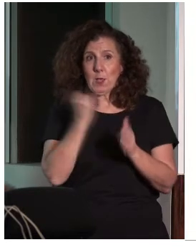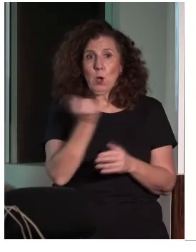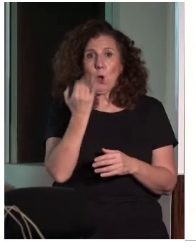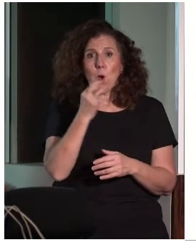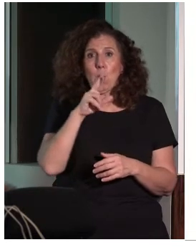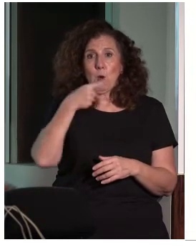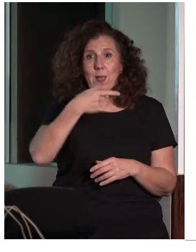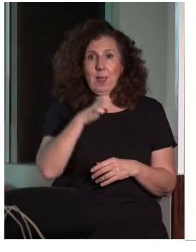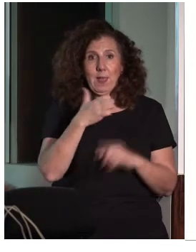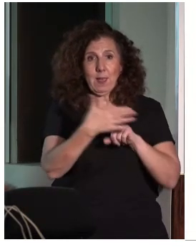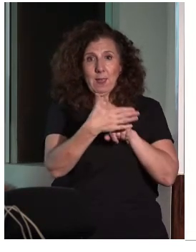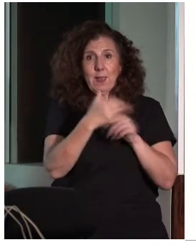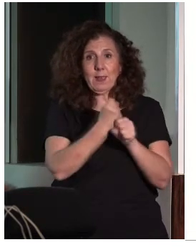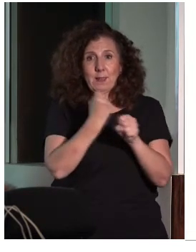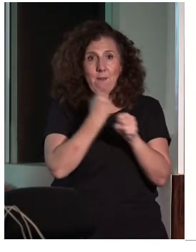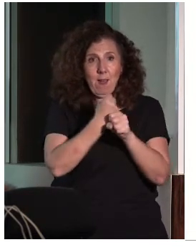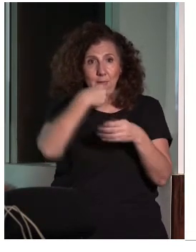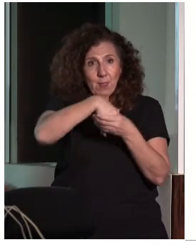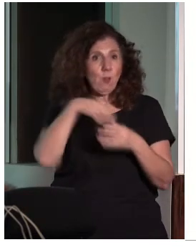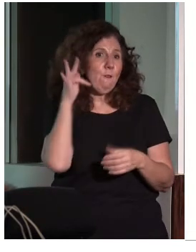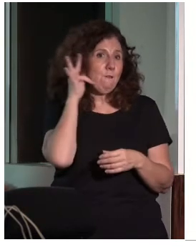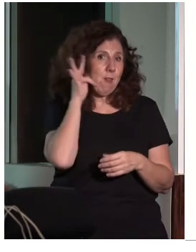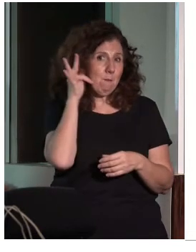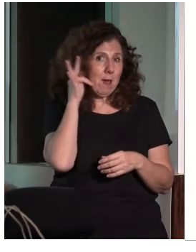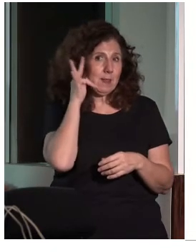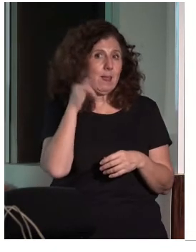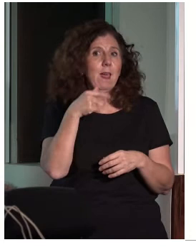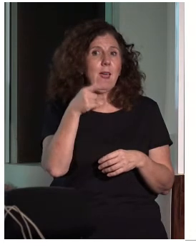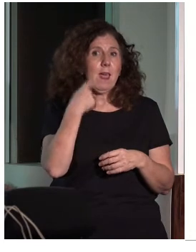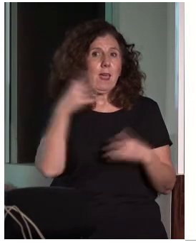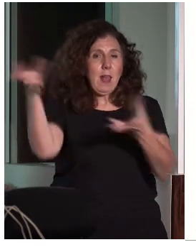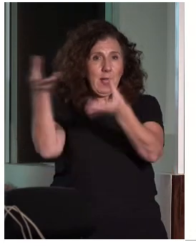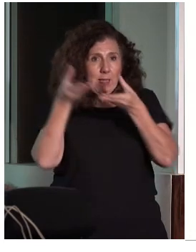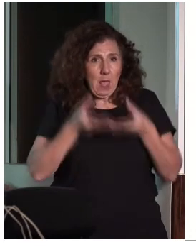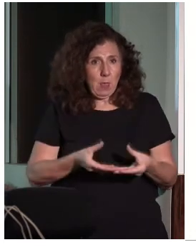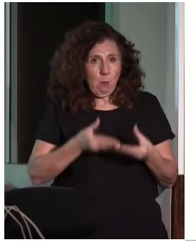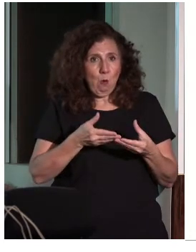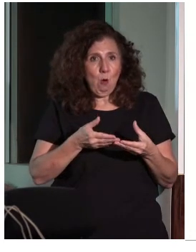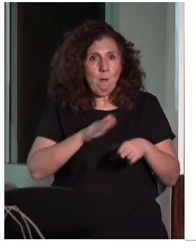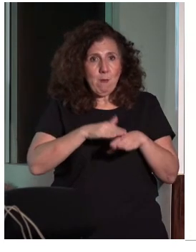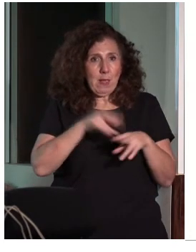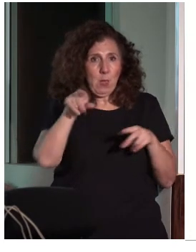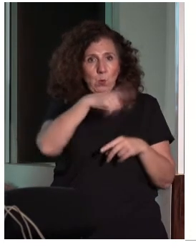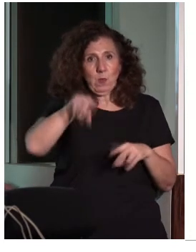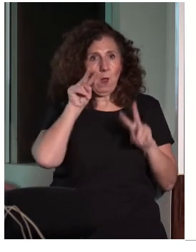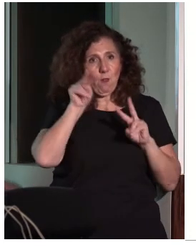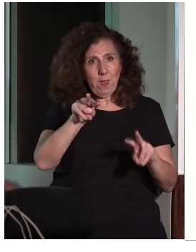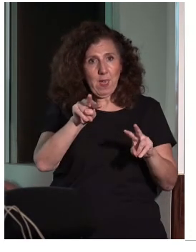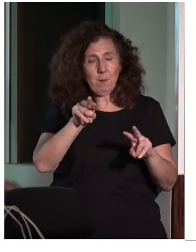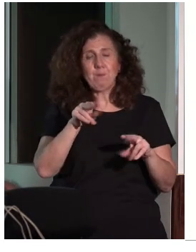Servicio de Accesibilidad a la Comunicación de FIAPA, ha traído algunos…, son unos dispositivos que se